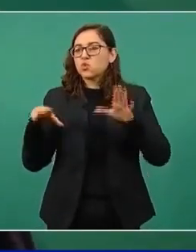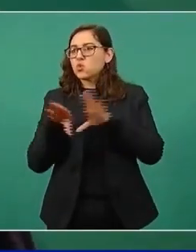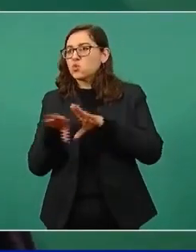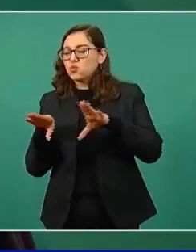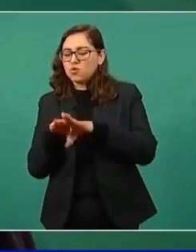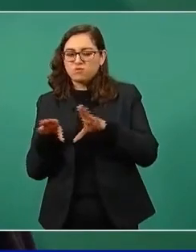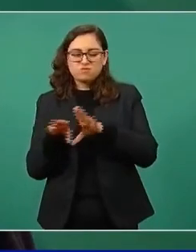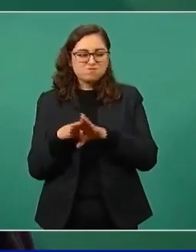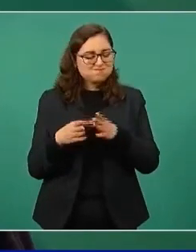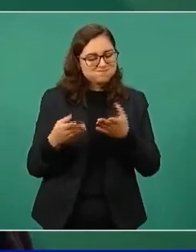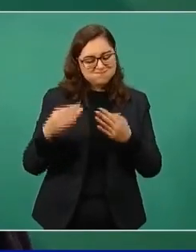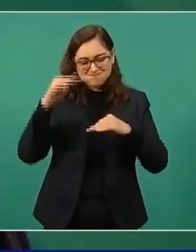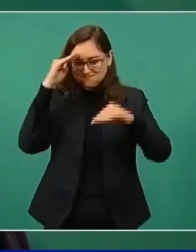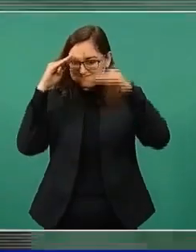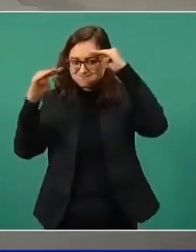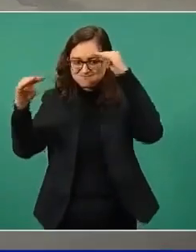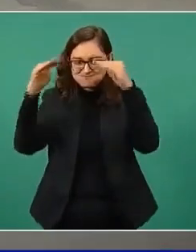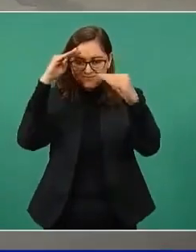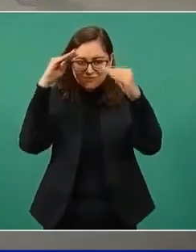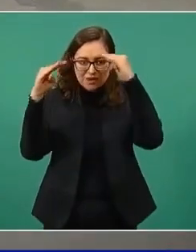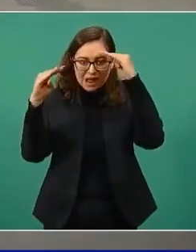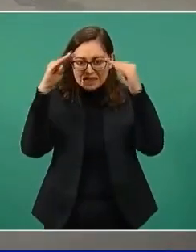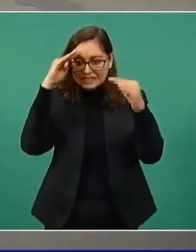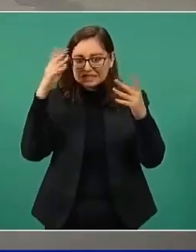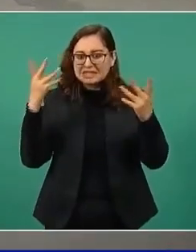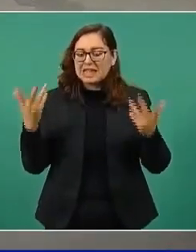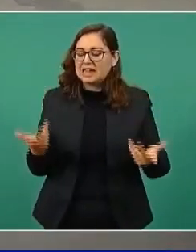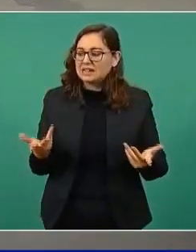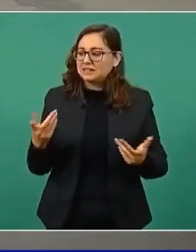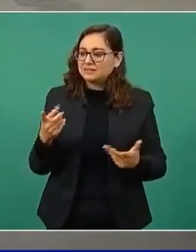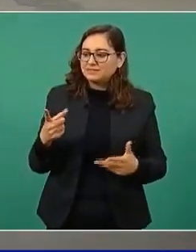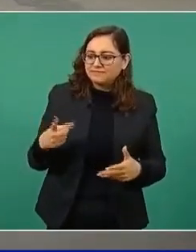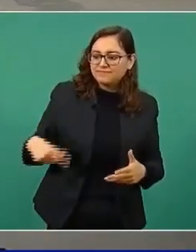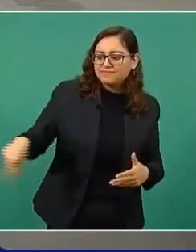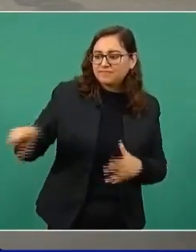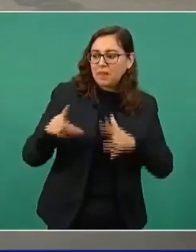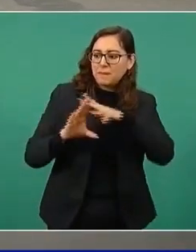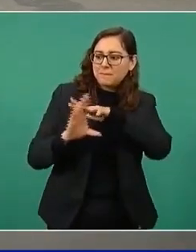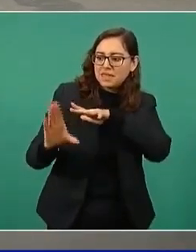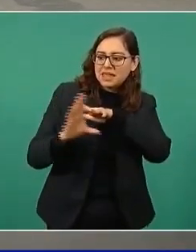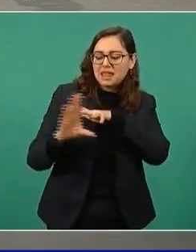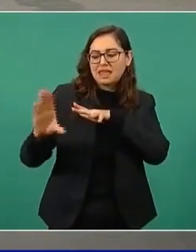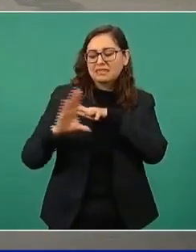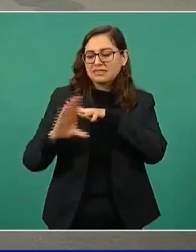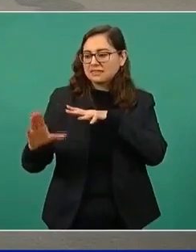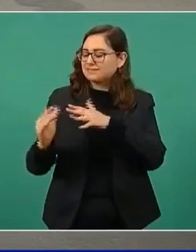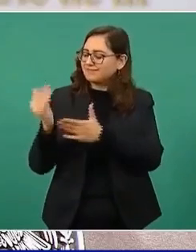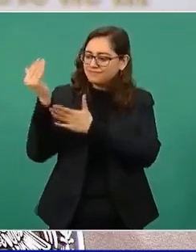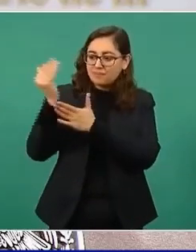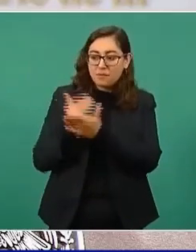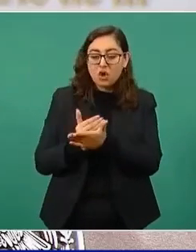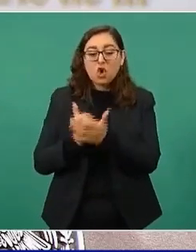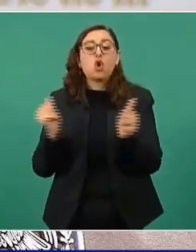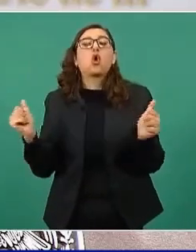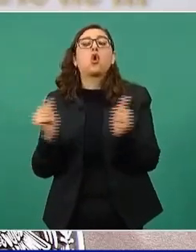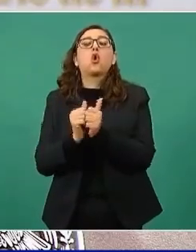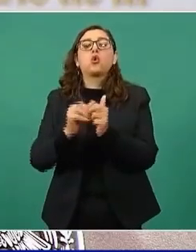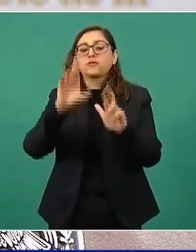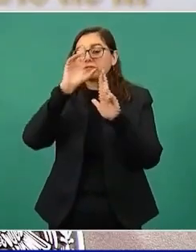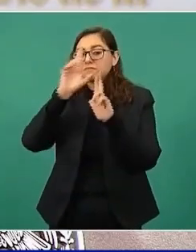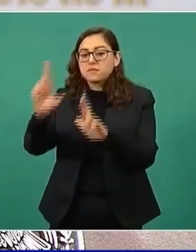una salida humanitaria al fenómeno migratorio.